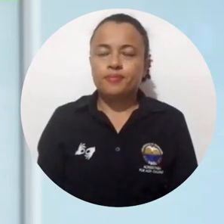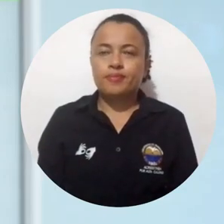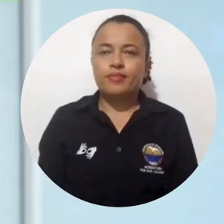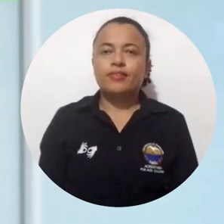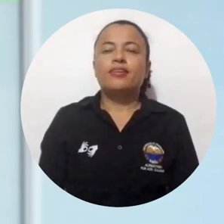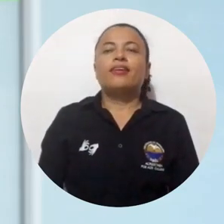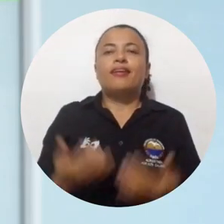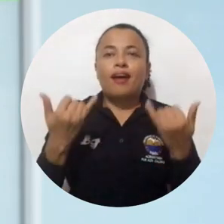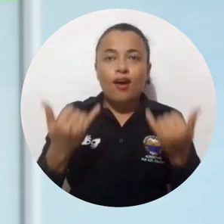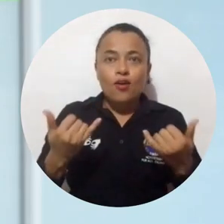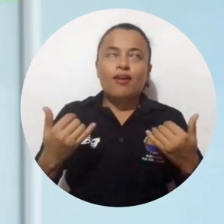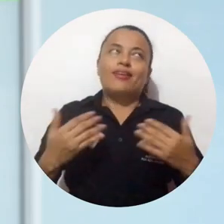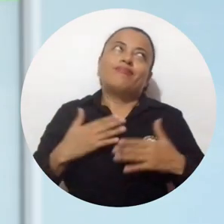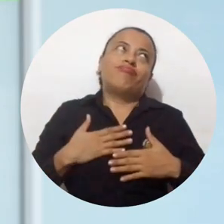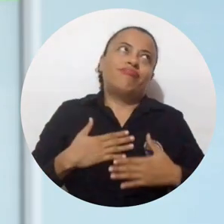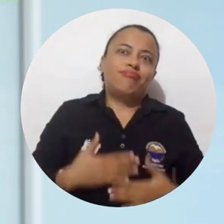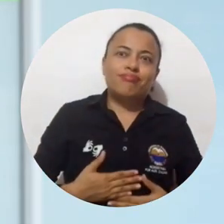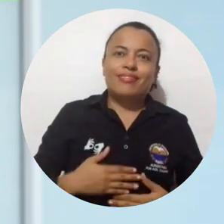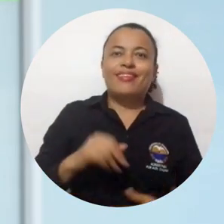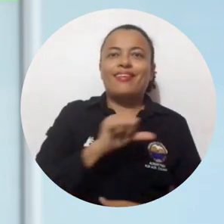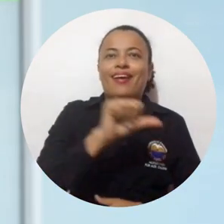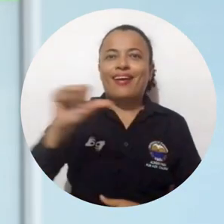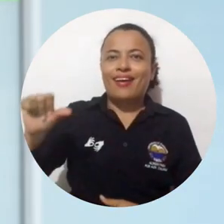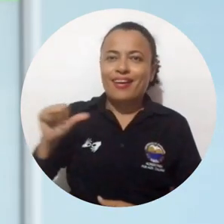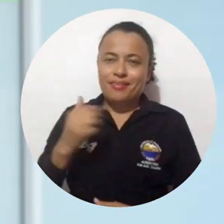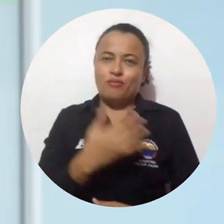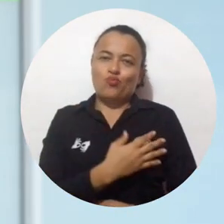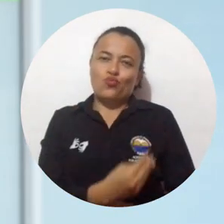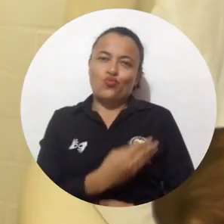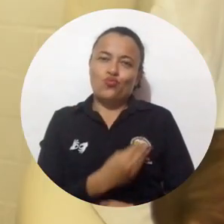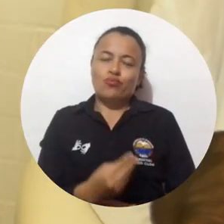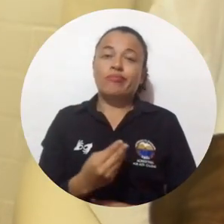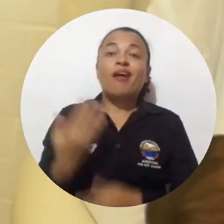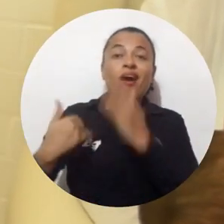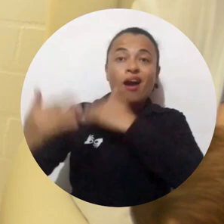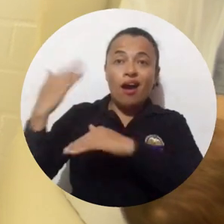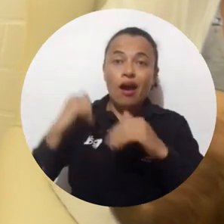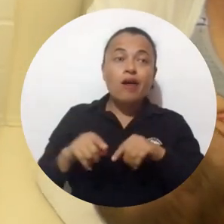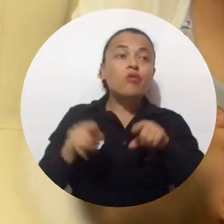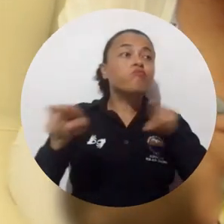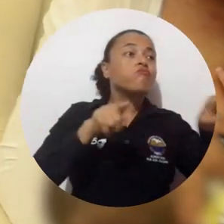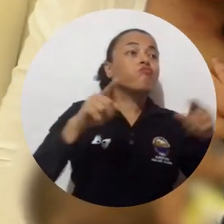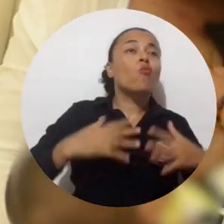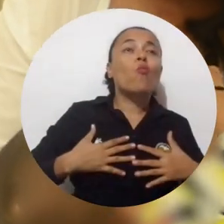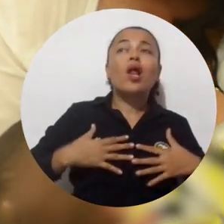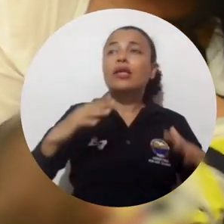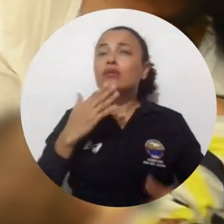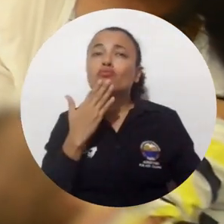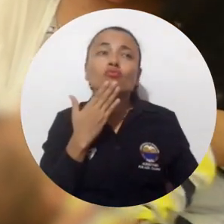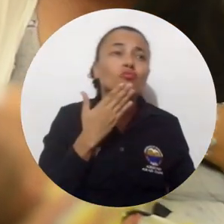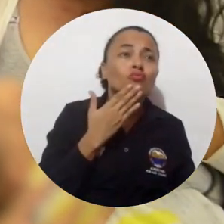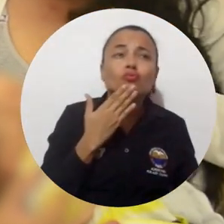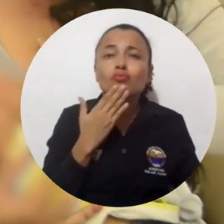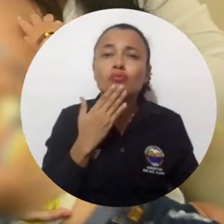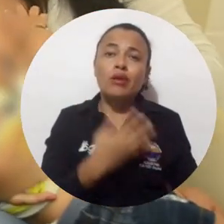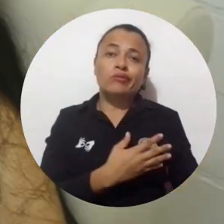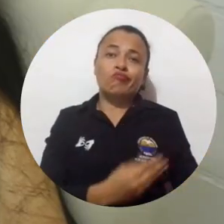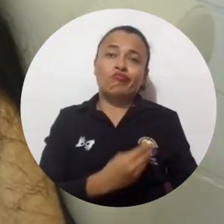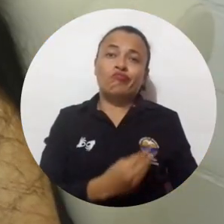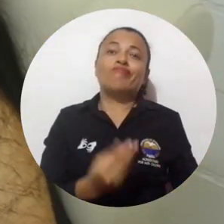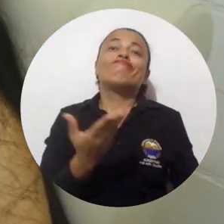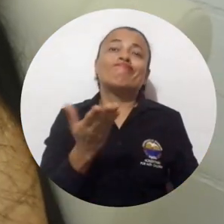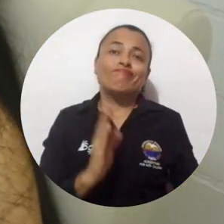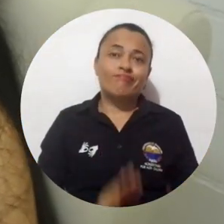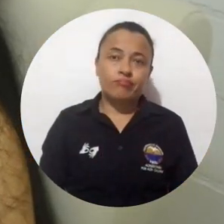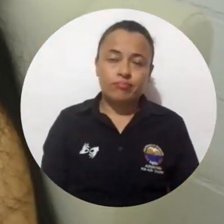Ha sido bastante fácil para nosotras ahora, ya que antes teníamos que amamantar a nuestros niños en cualquier rincón, donde fuera más cómodo.